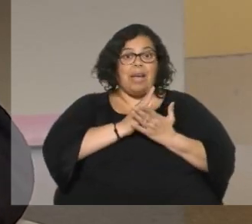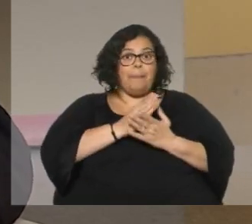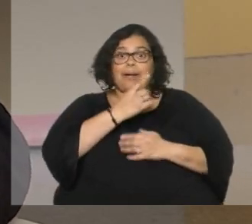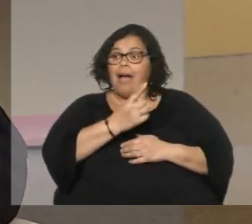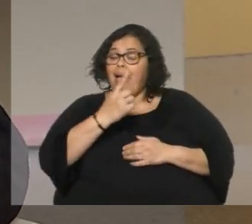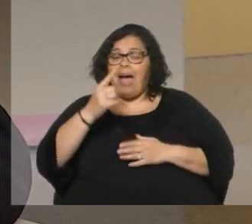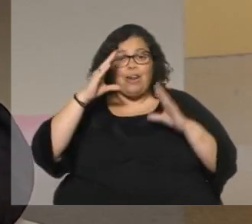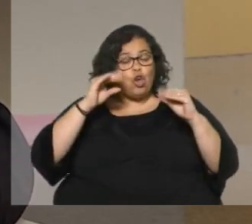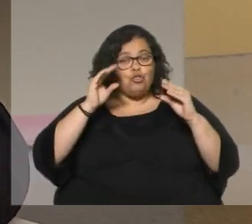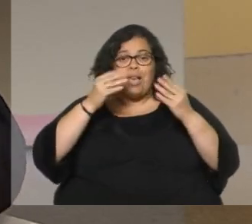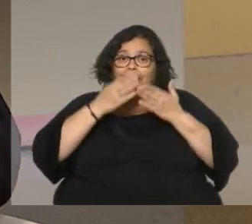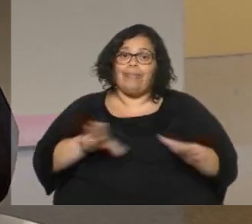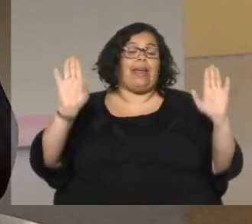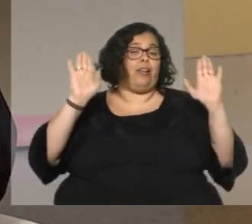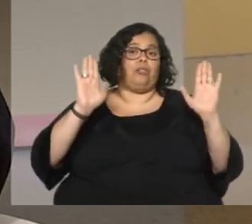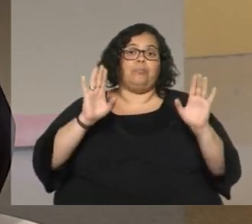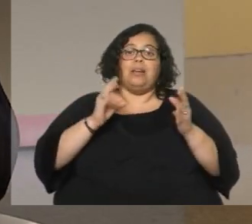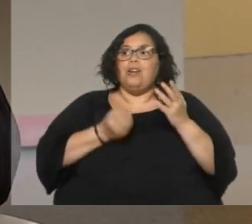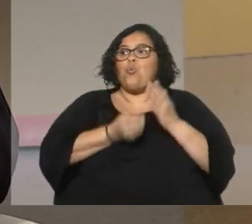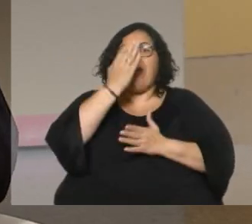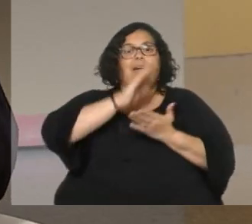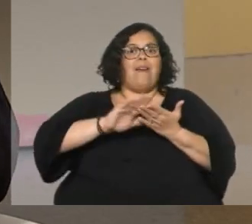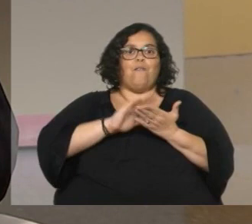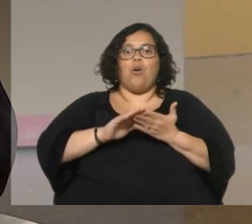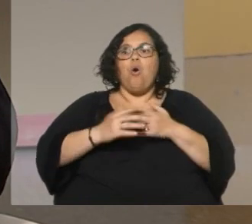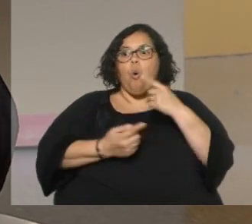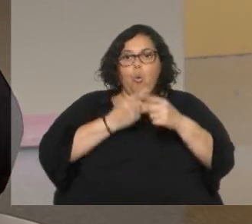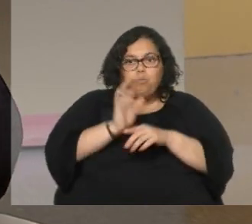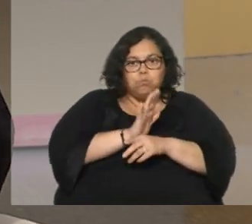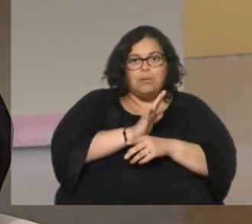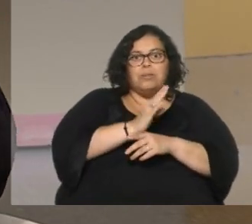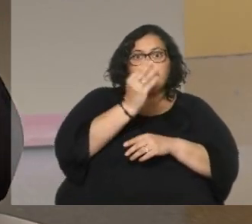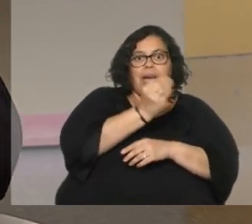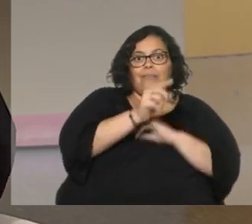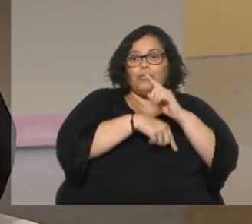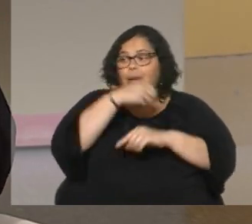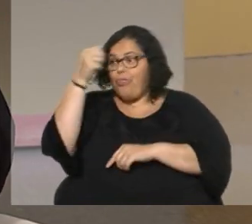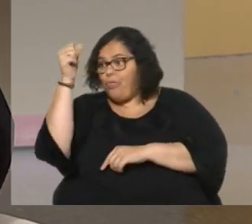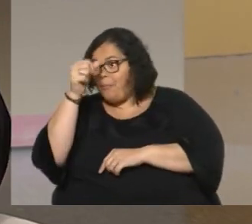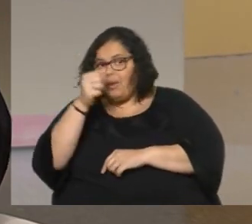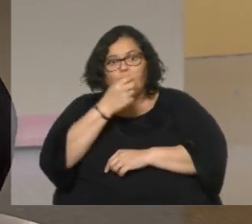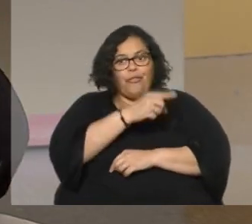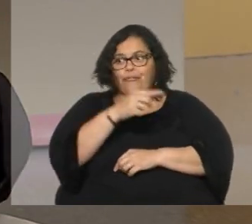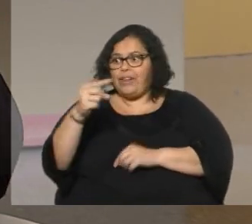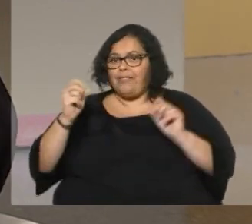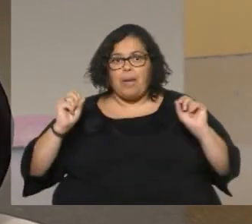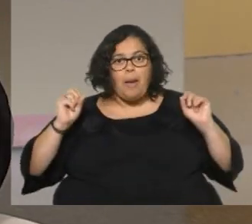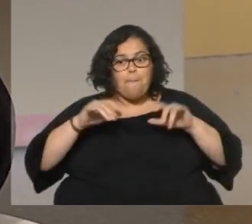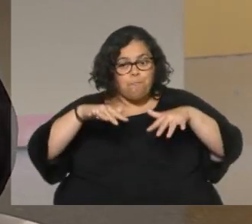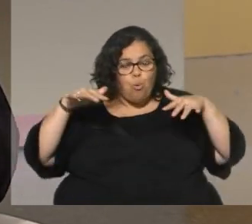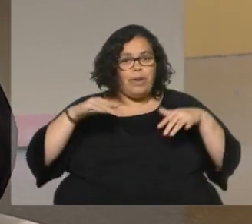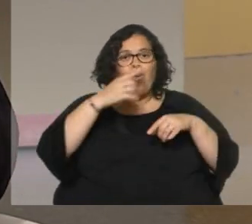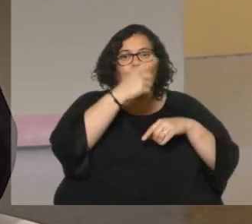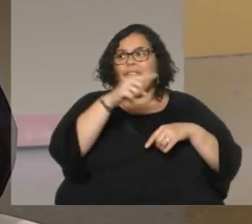lo cual es absolutamente cierto porque ninguna función es igual a otra el público casi nunca es el mismo la receptividad la